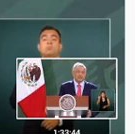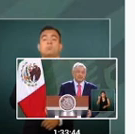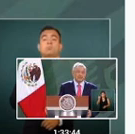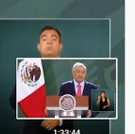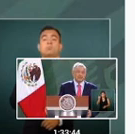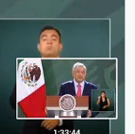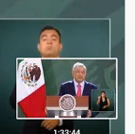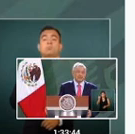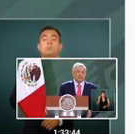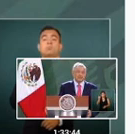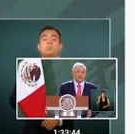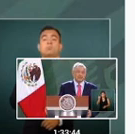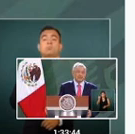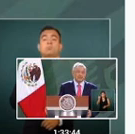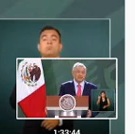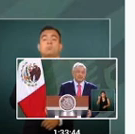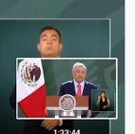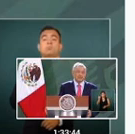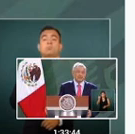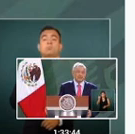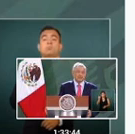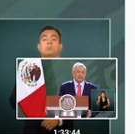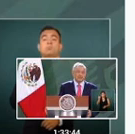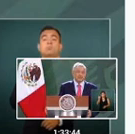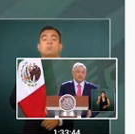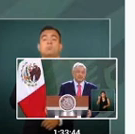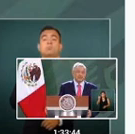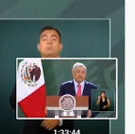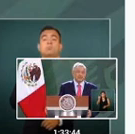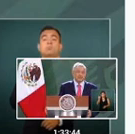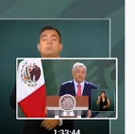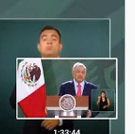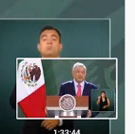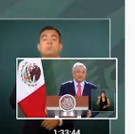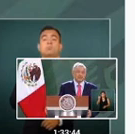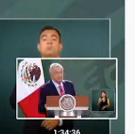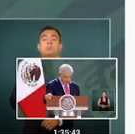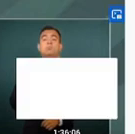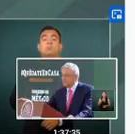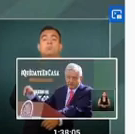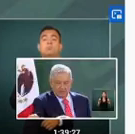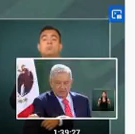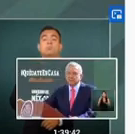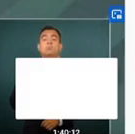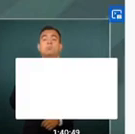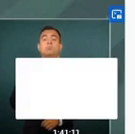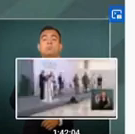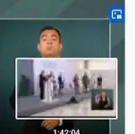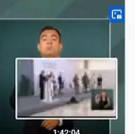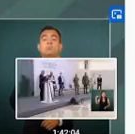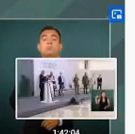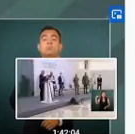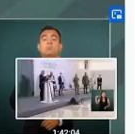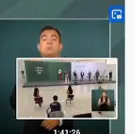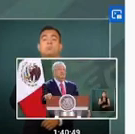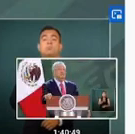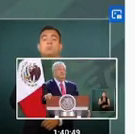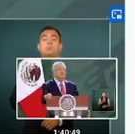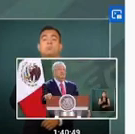que bueno ya todas las preguntas de los periodistas van a querer ser en torno a eso y vean de qué manera se despide